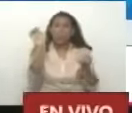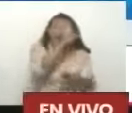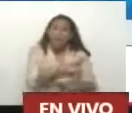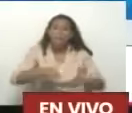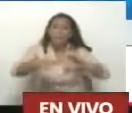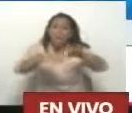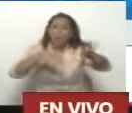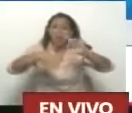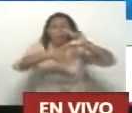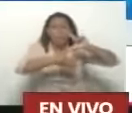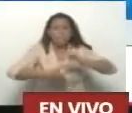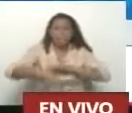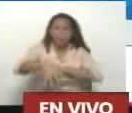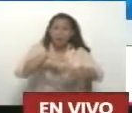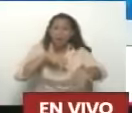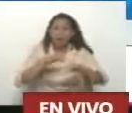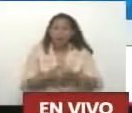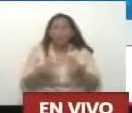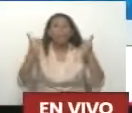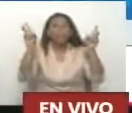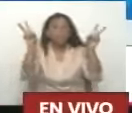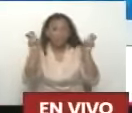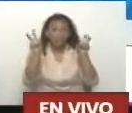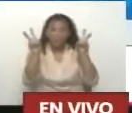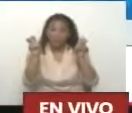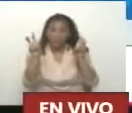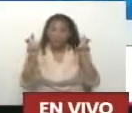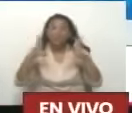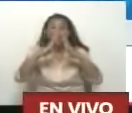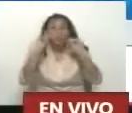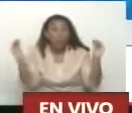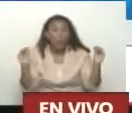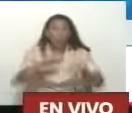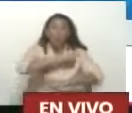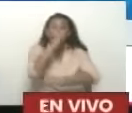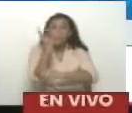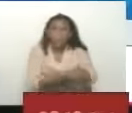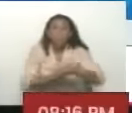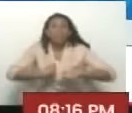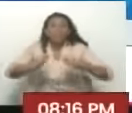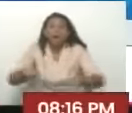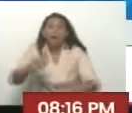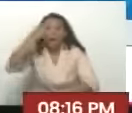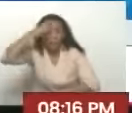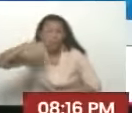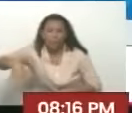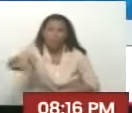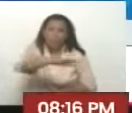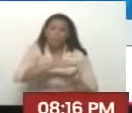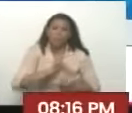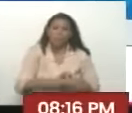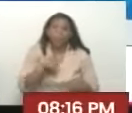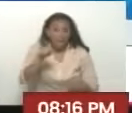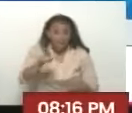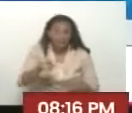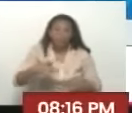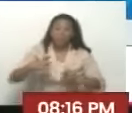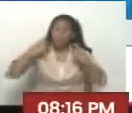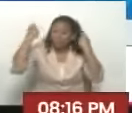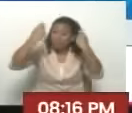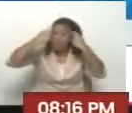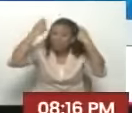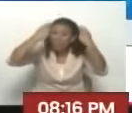Latina Y pone Entre comillas Todo el poder Para el pueblo Es una consigna